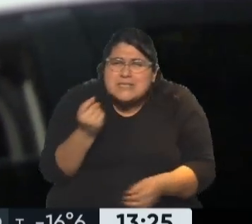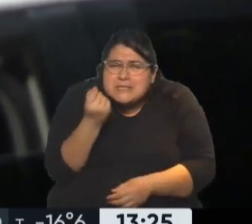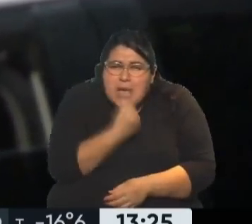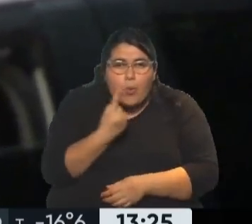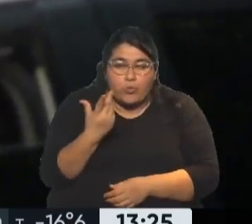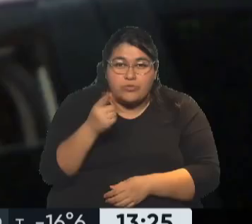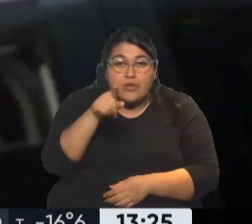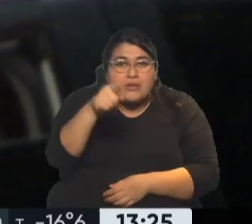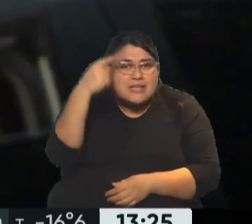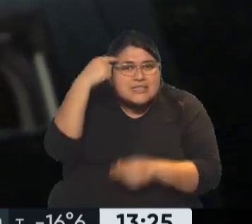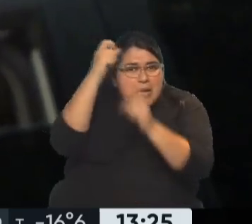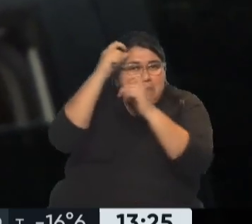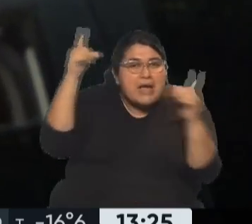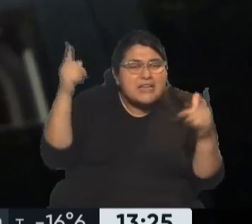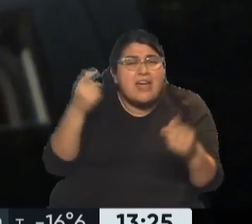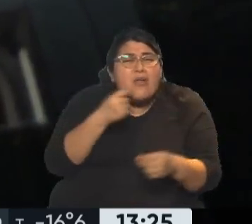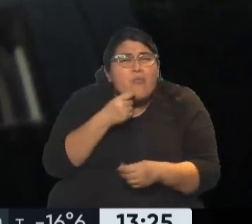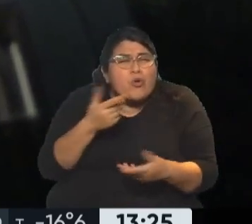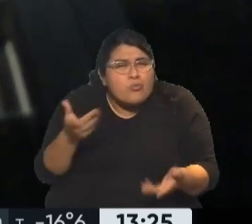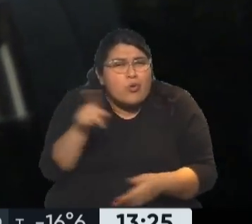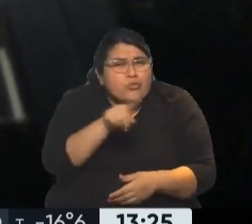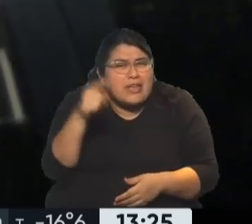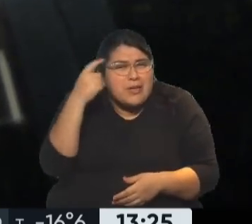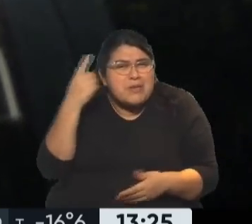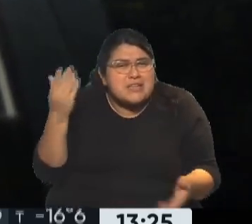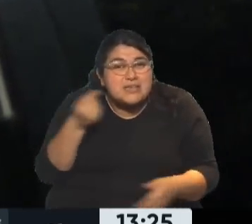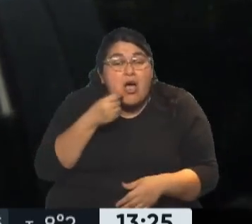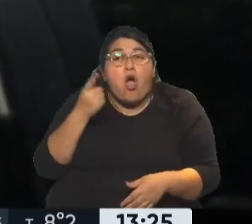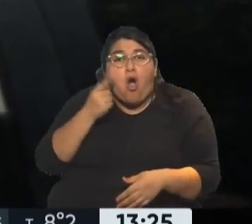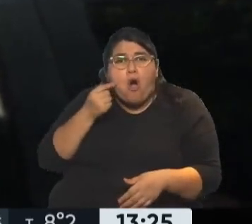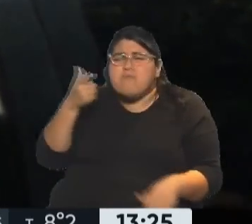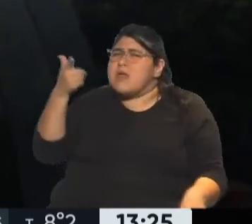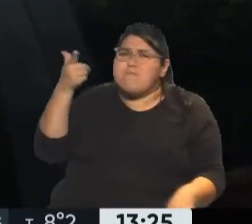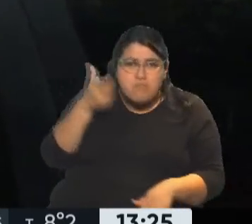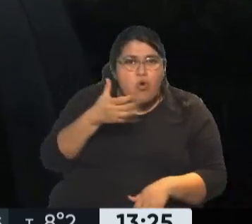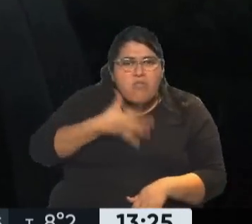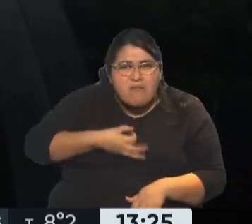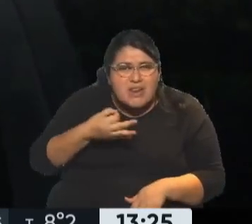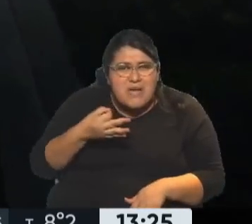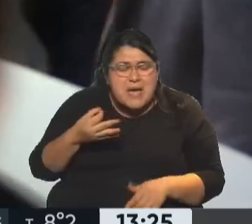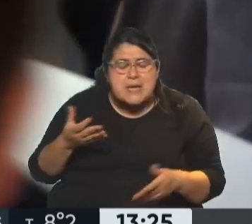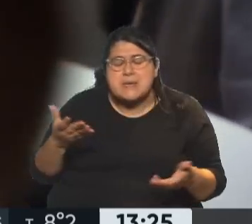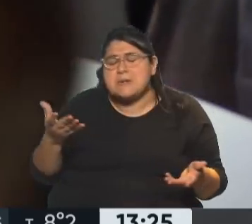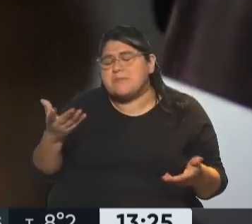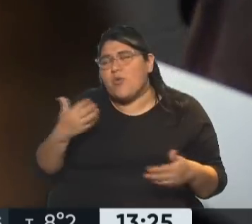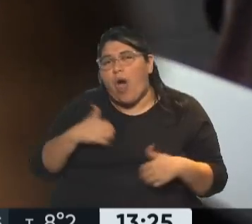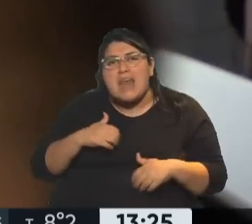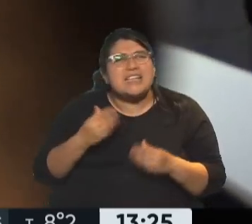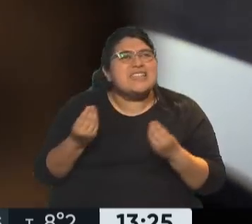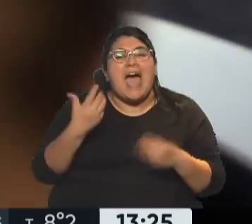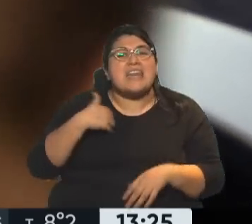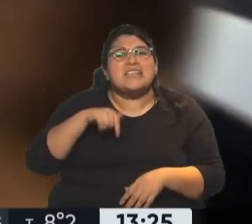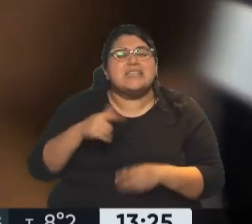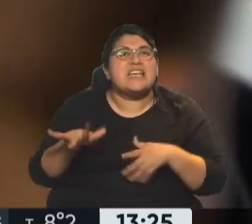imaginaron qué hubiera sucedido si este hombre hubiera llevado adelante lo que hubiera pasado. ¿Qué pasaría en la Argentina hoy? ¿Qué sería